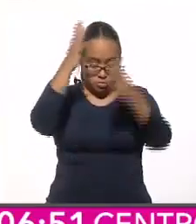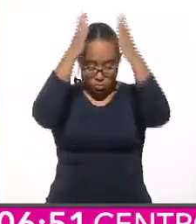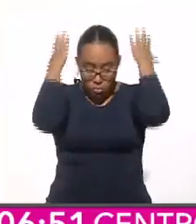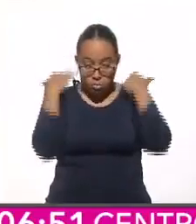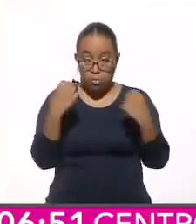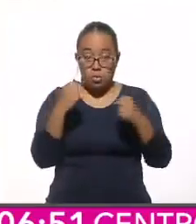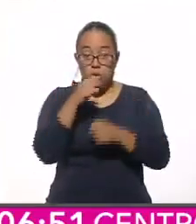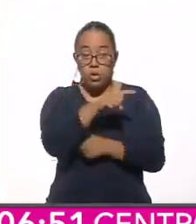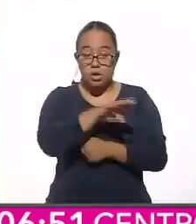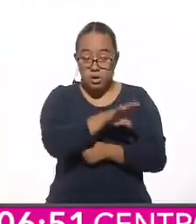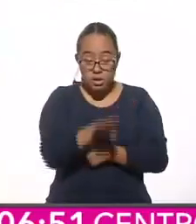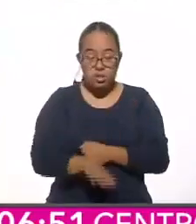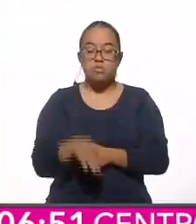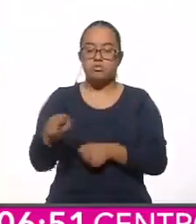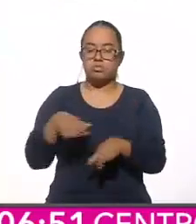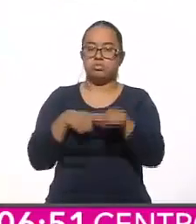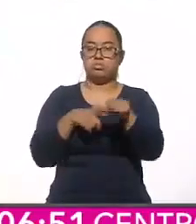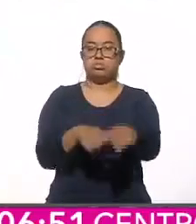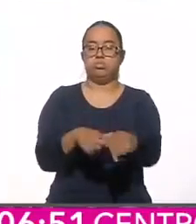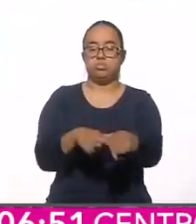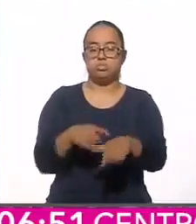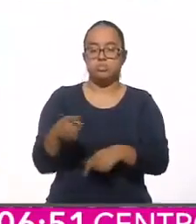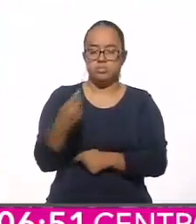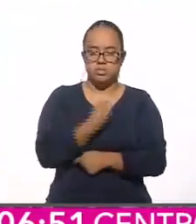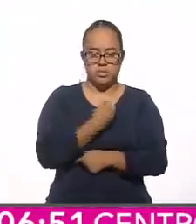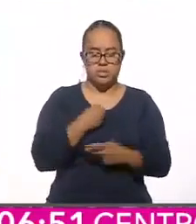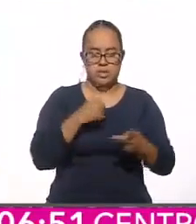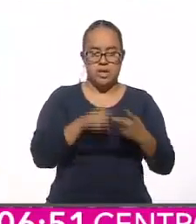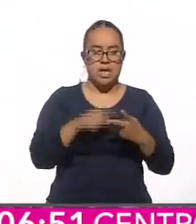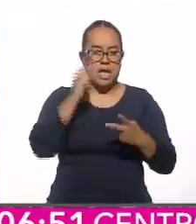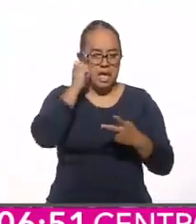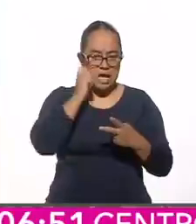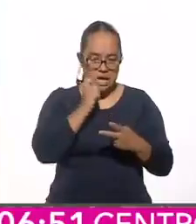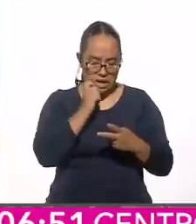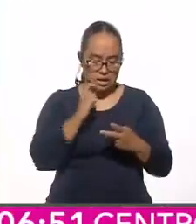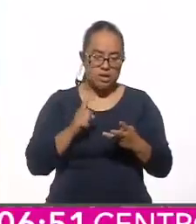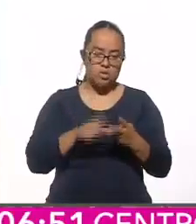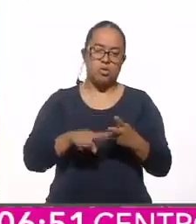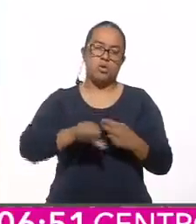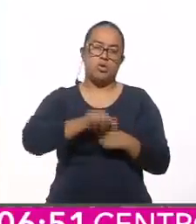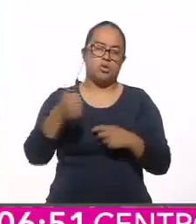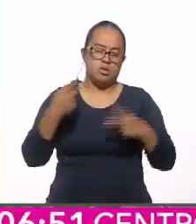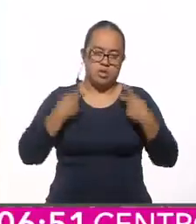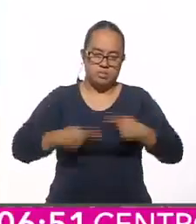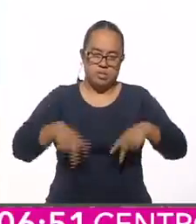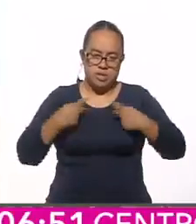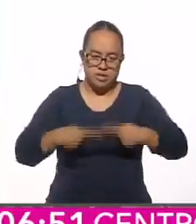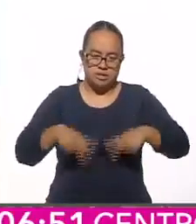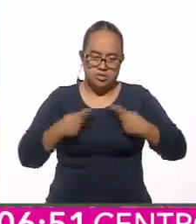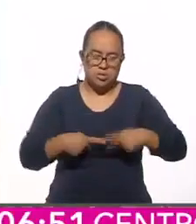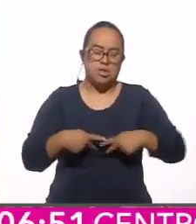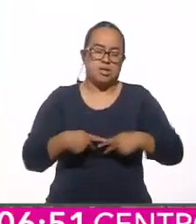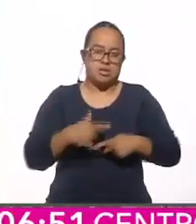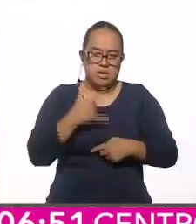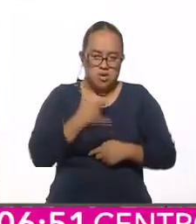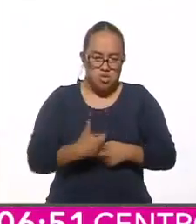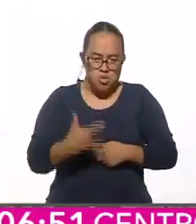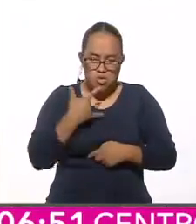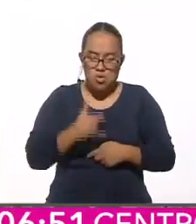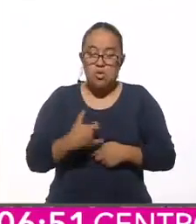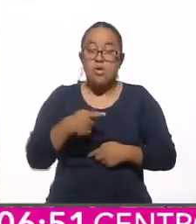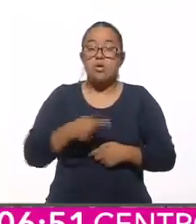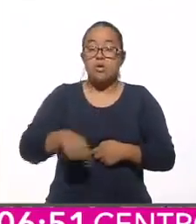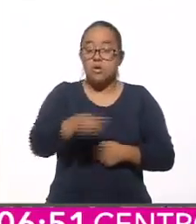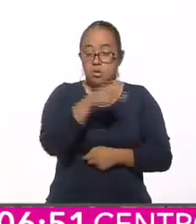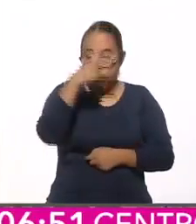Esa resistencia, junto con la de Vicente Guerrero y otros destacados luchadores, contribuyó a que